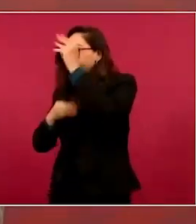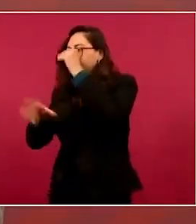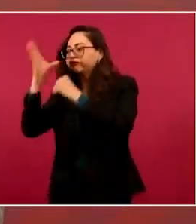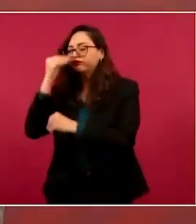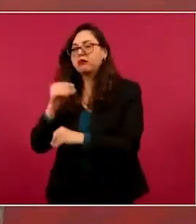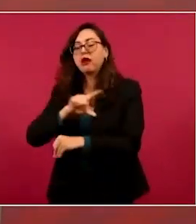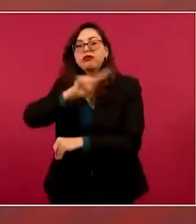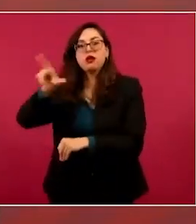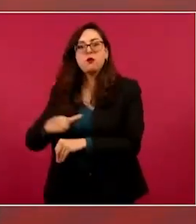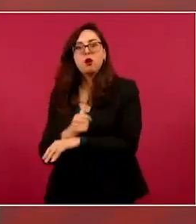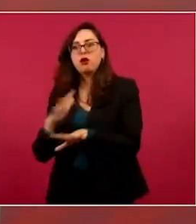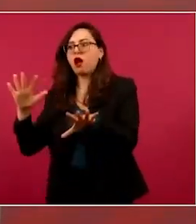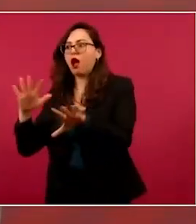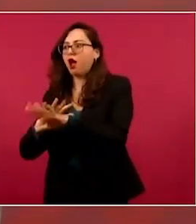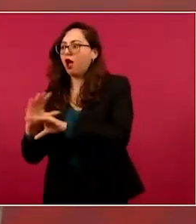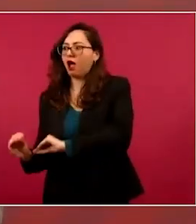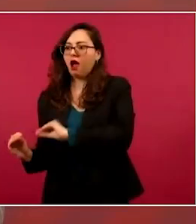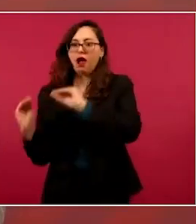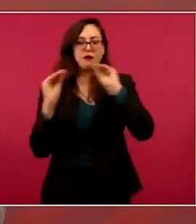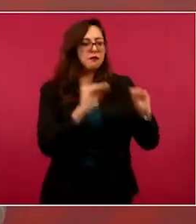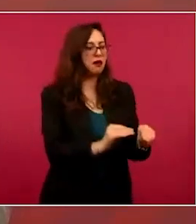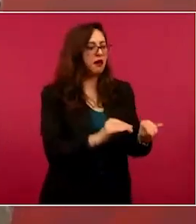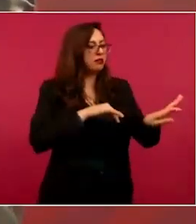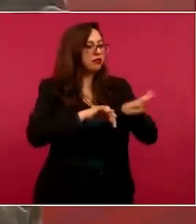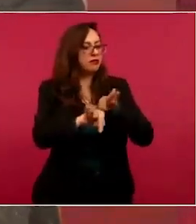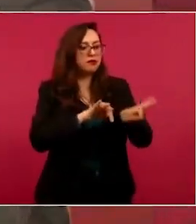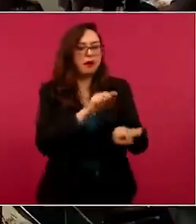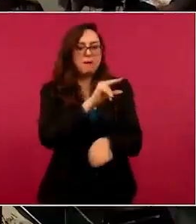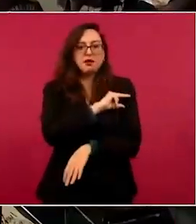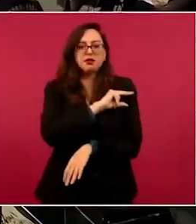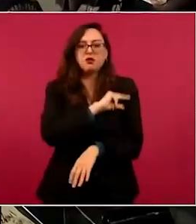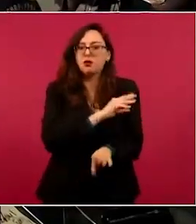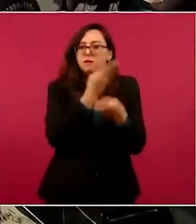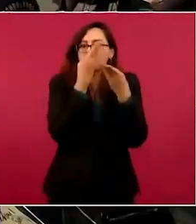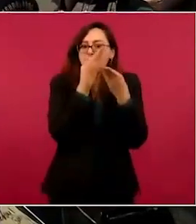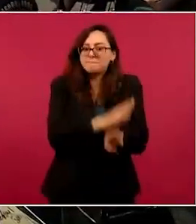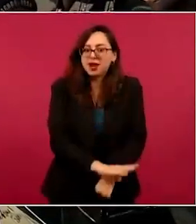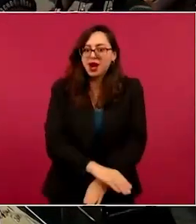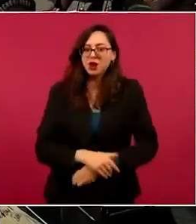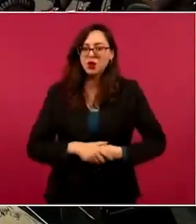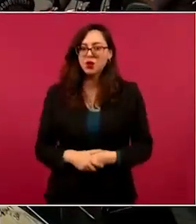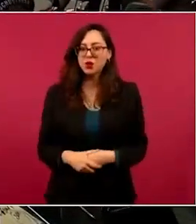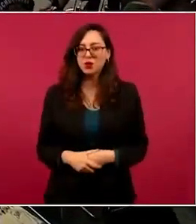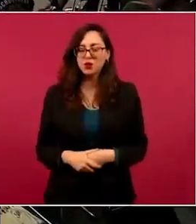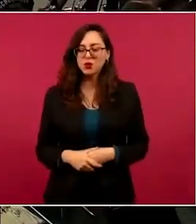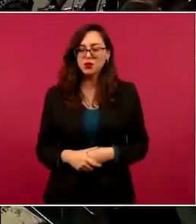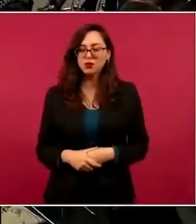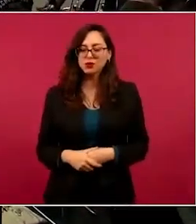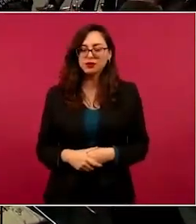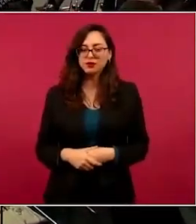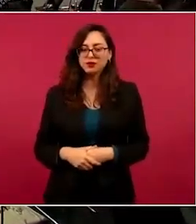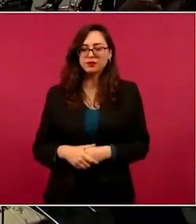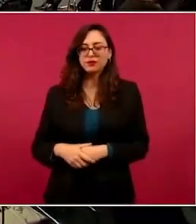y lo más